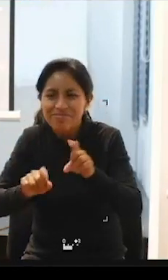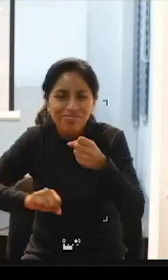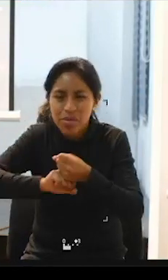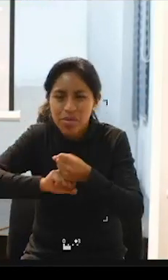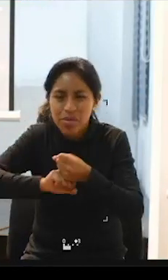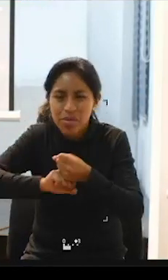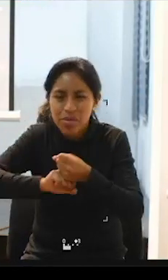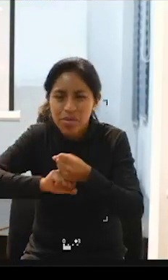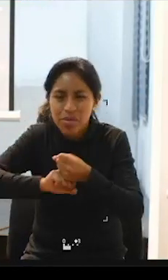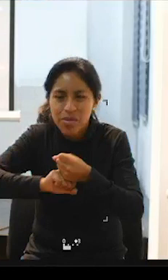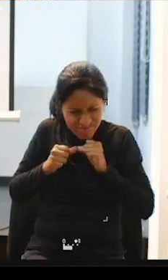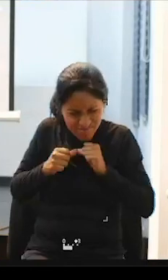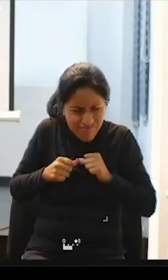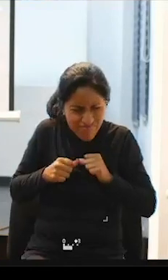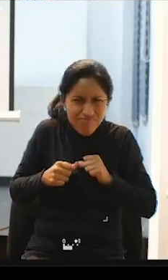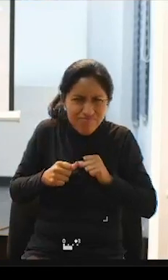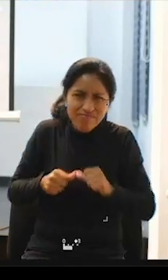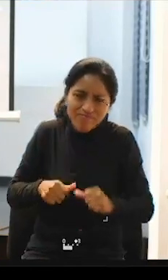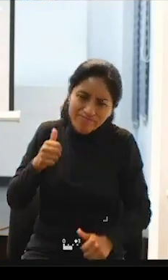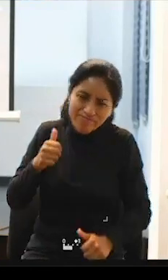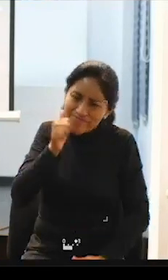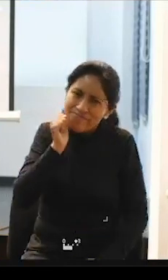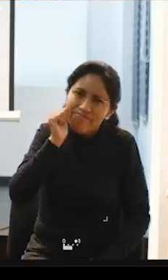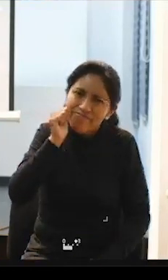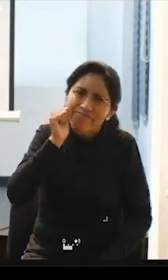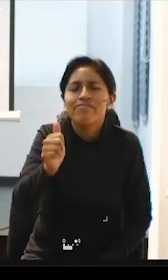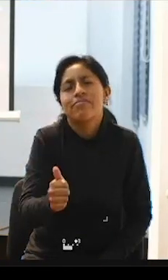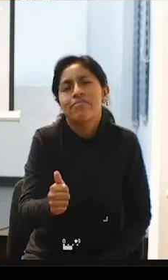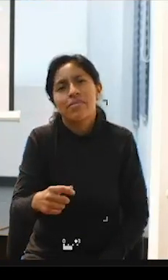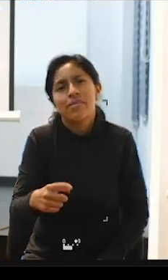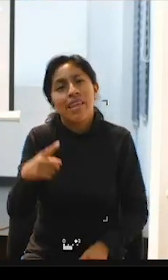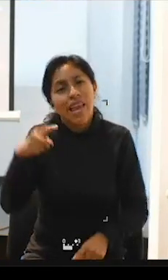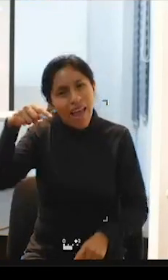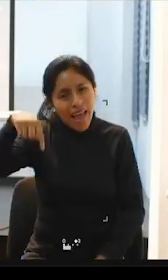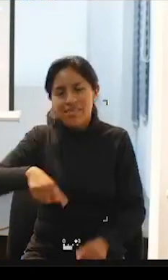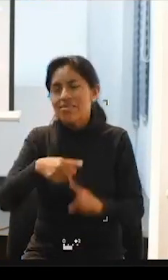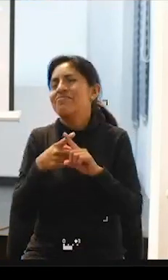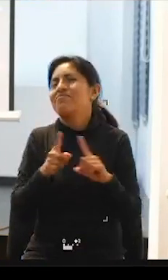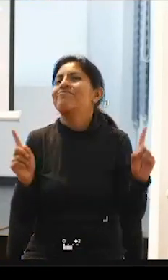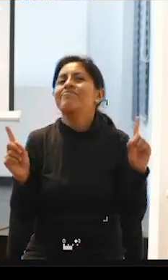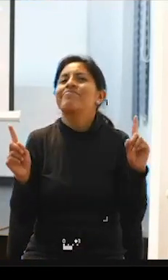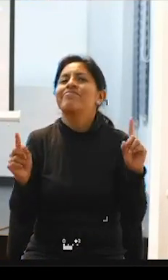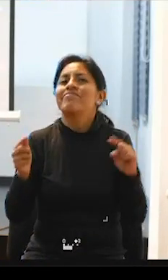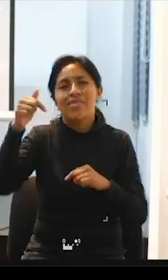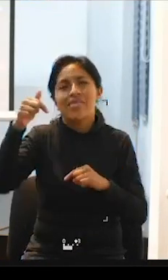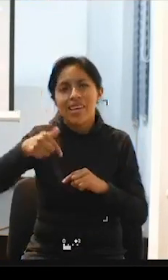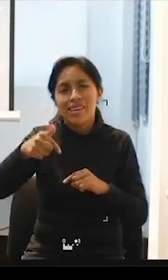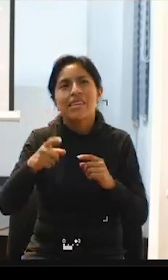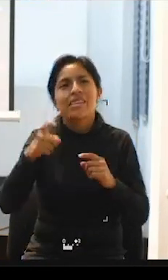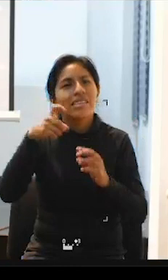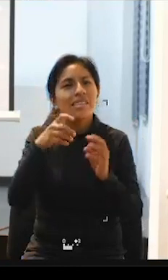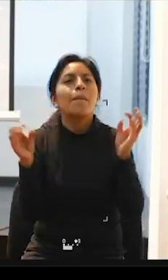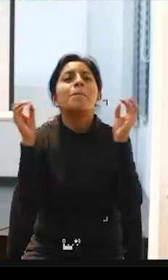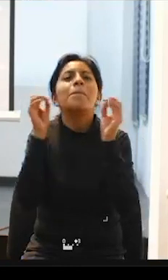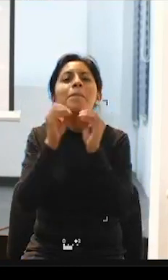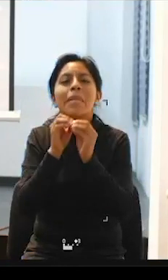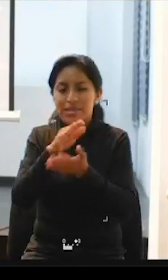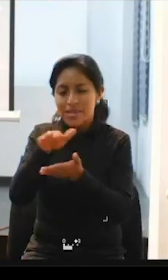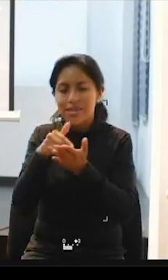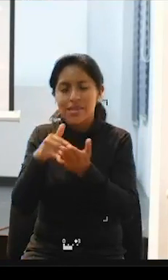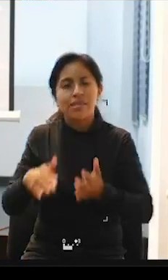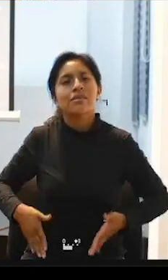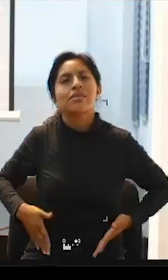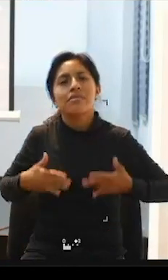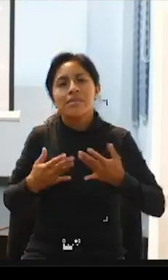continua y ahorita aquí nos está dando de esa forma se requieren muchas que haya más centros de bien dependiente que